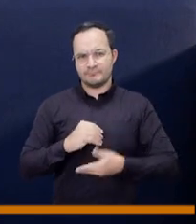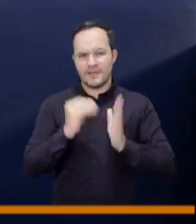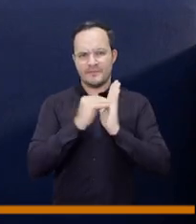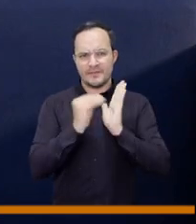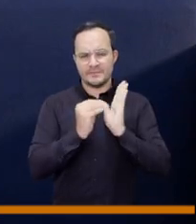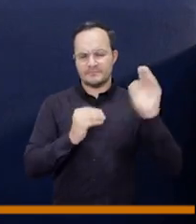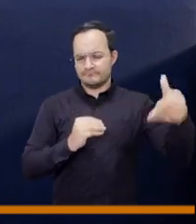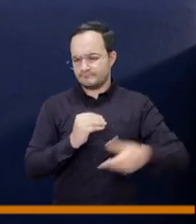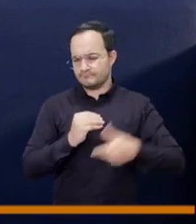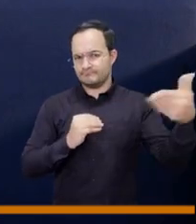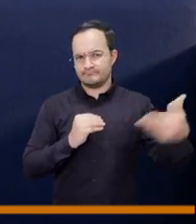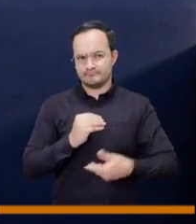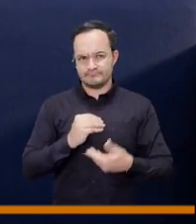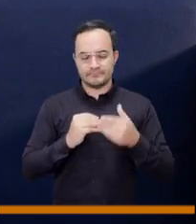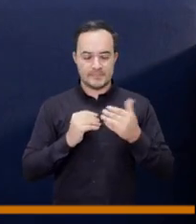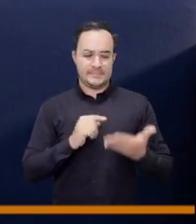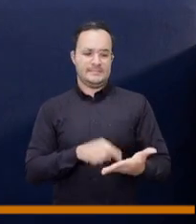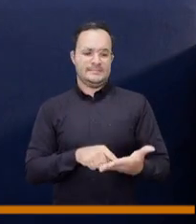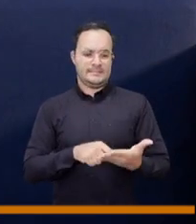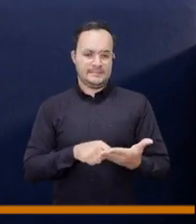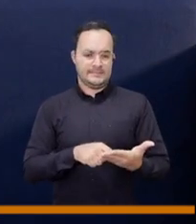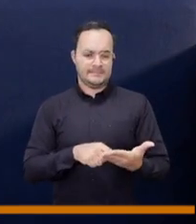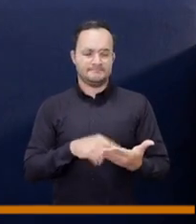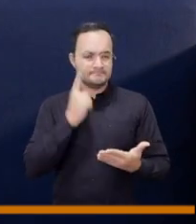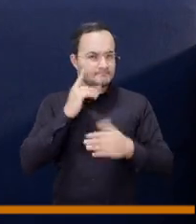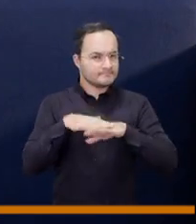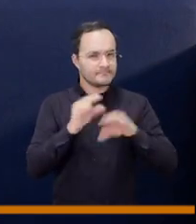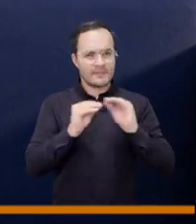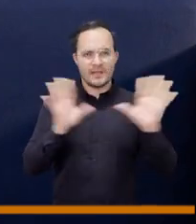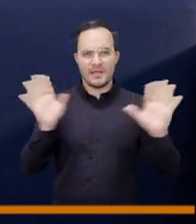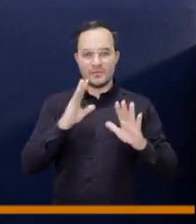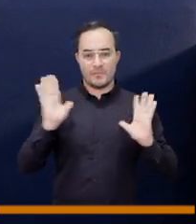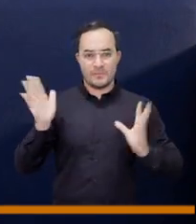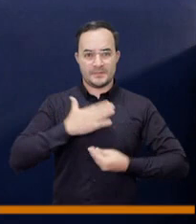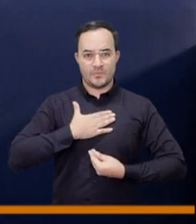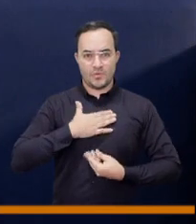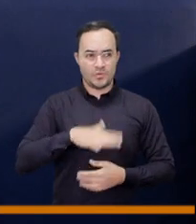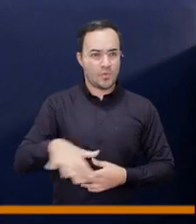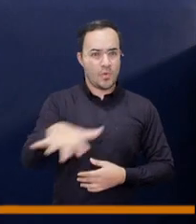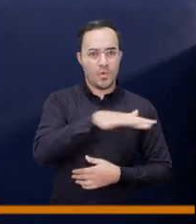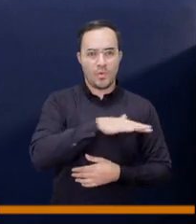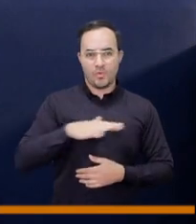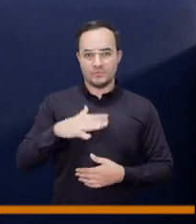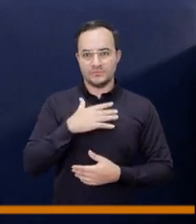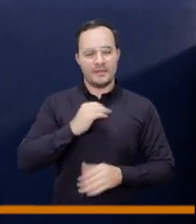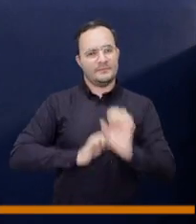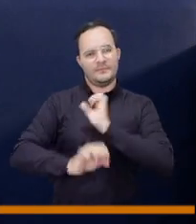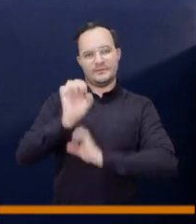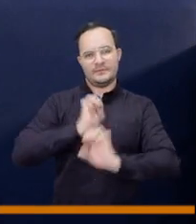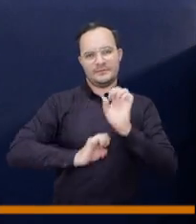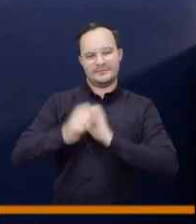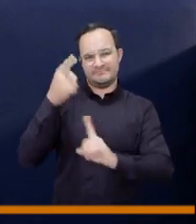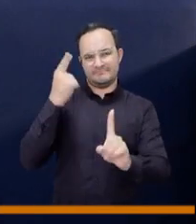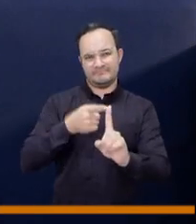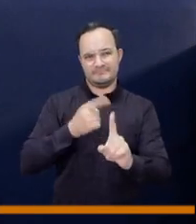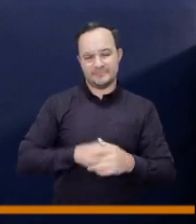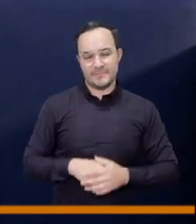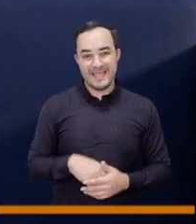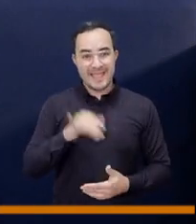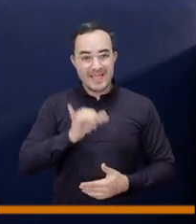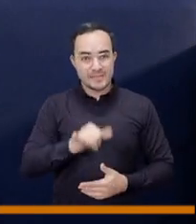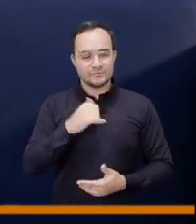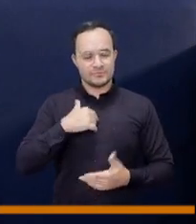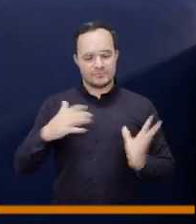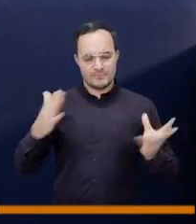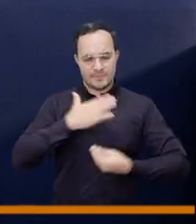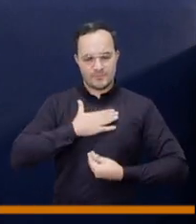proyecto de acuerdo que presentó reiteradamente la administración es que queremos defender el patrimonio público y defender el